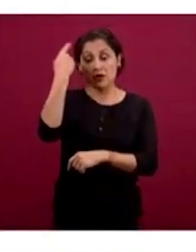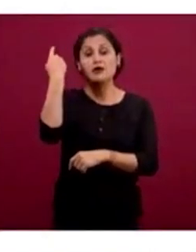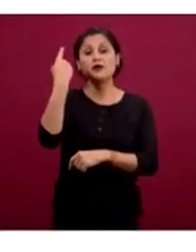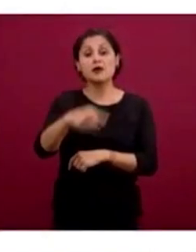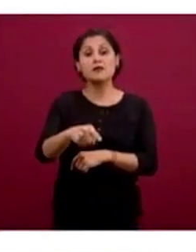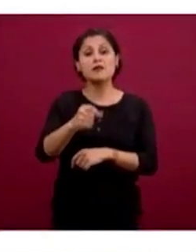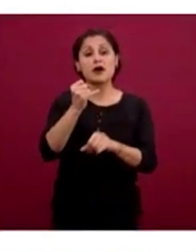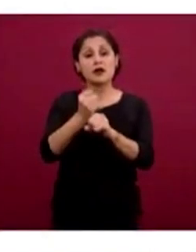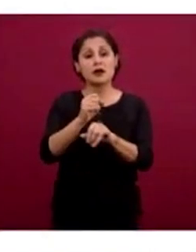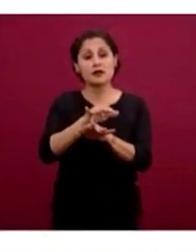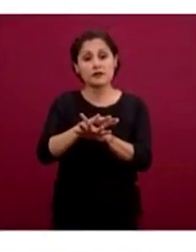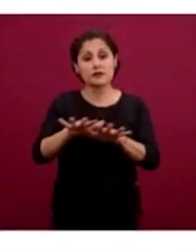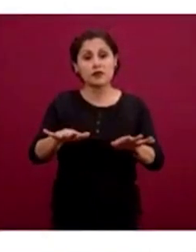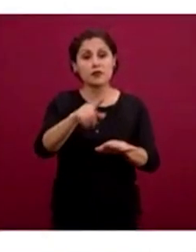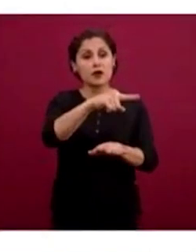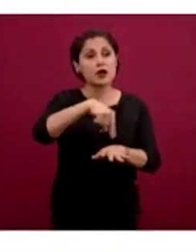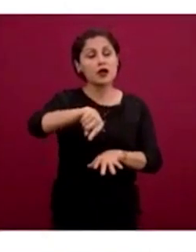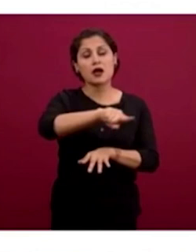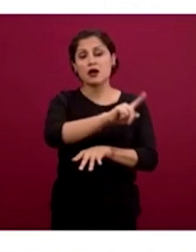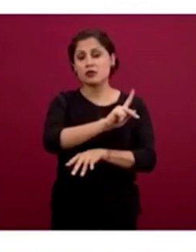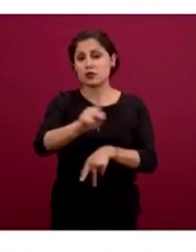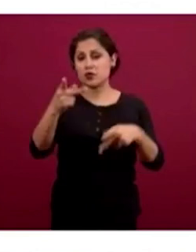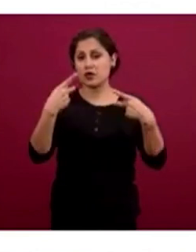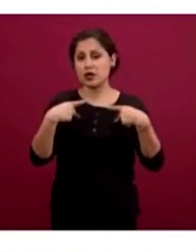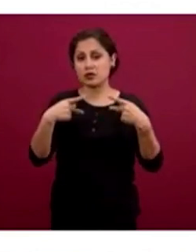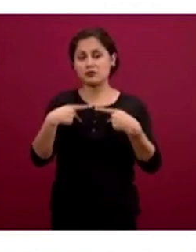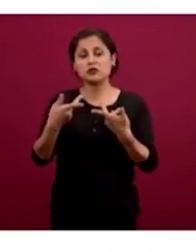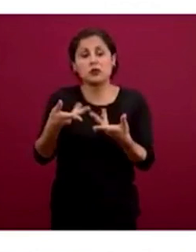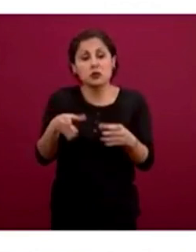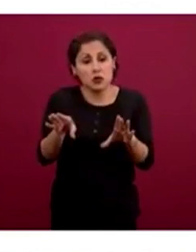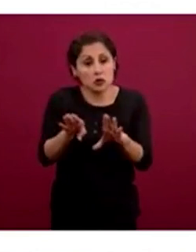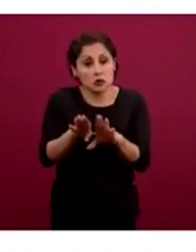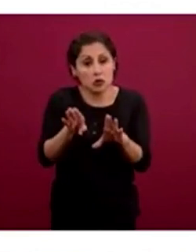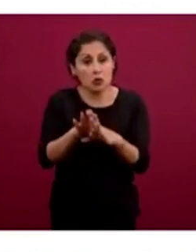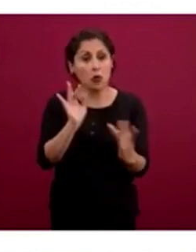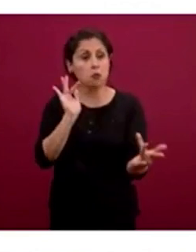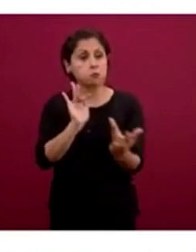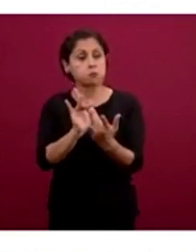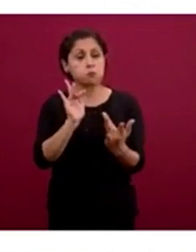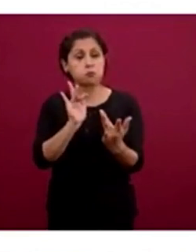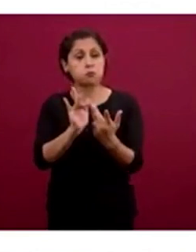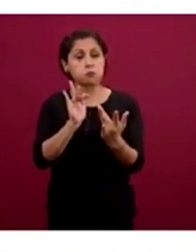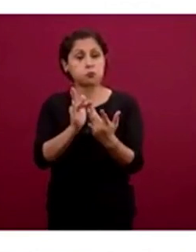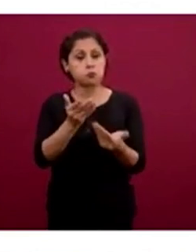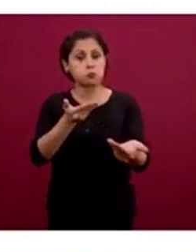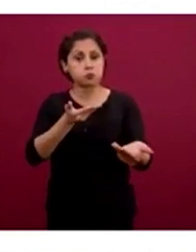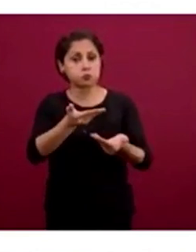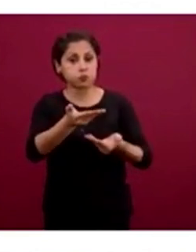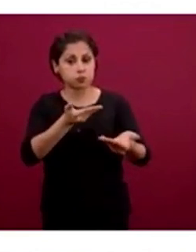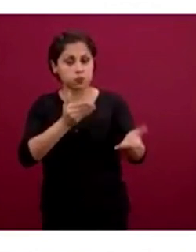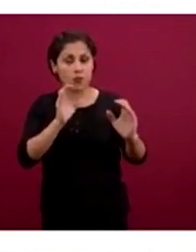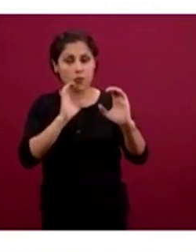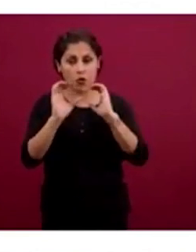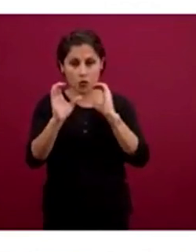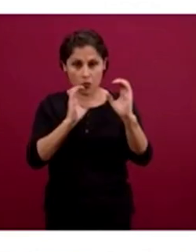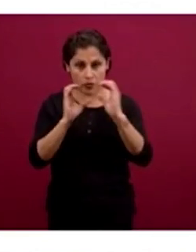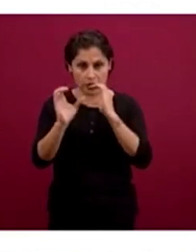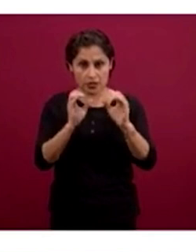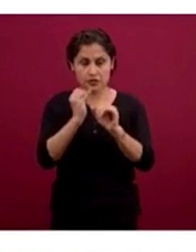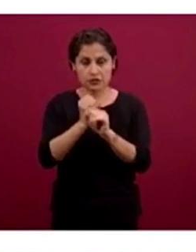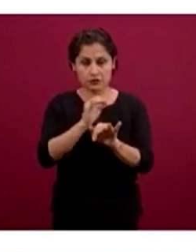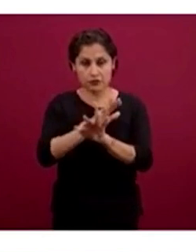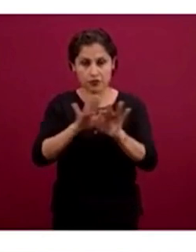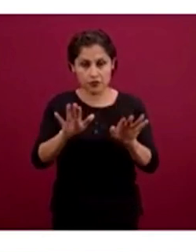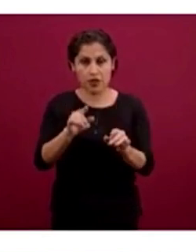mediante el intercambio sencillo y directo, accesible y gratuito de información